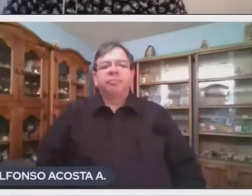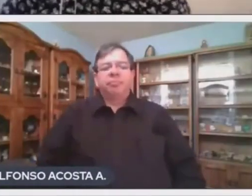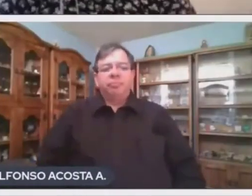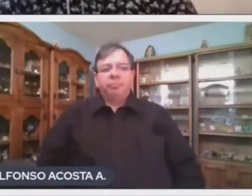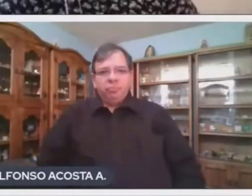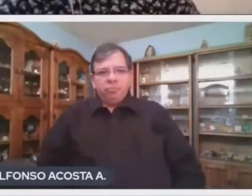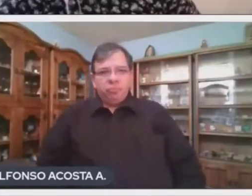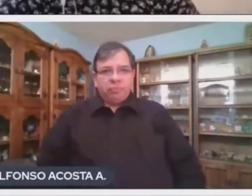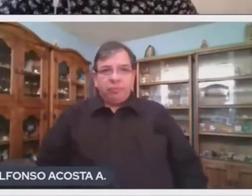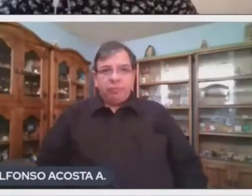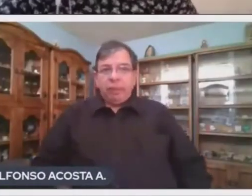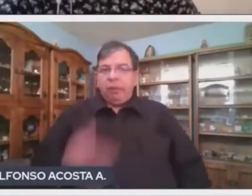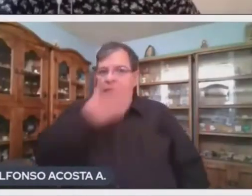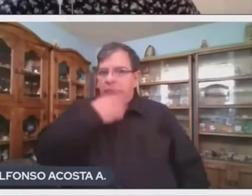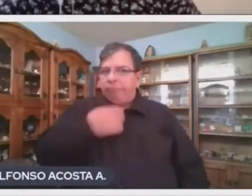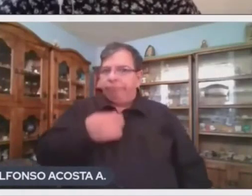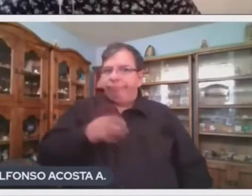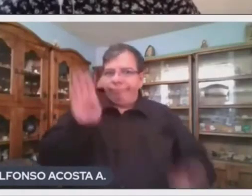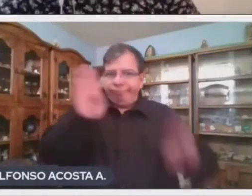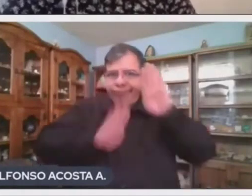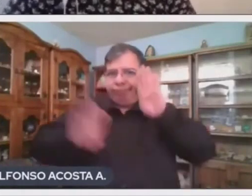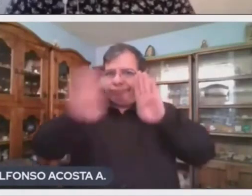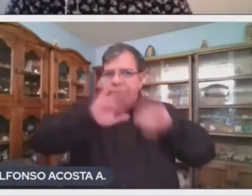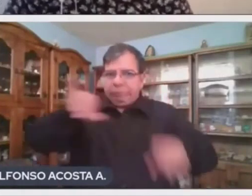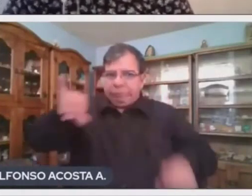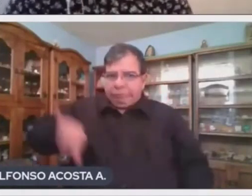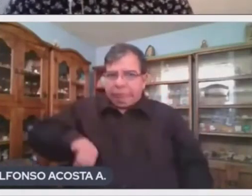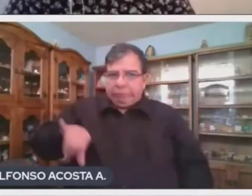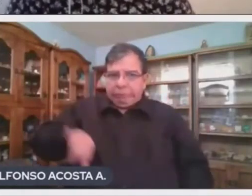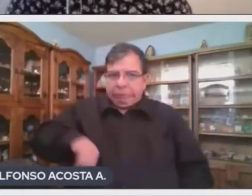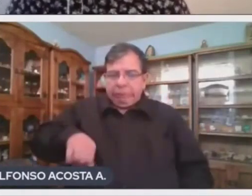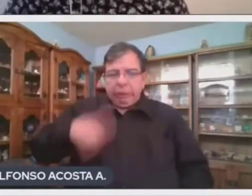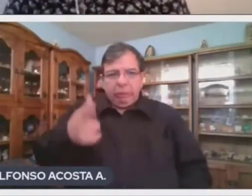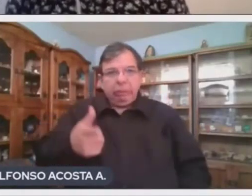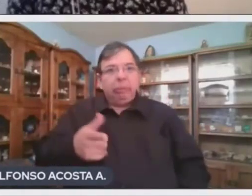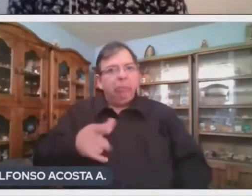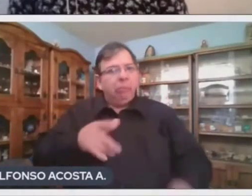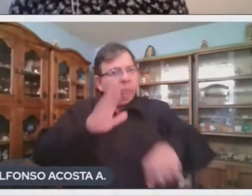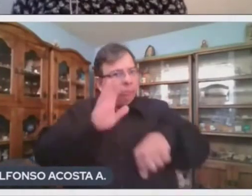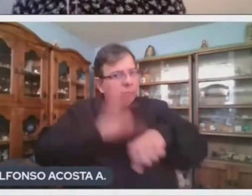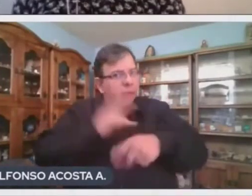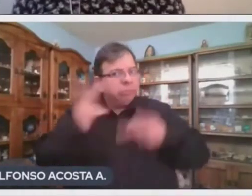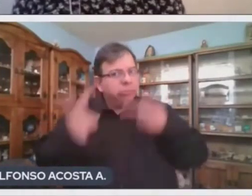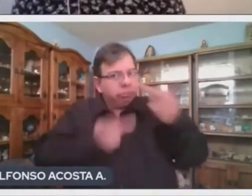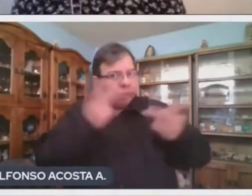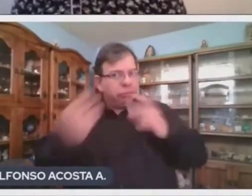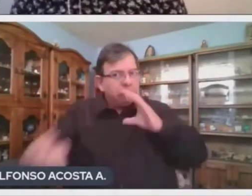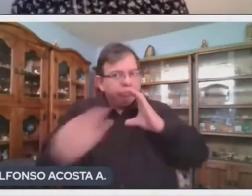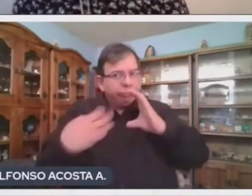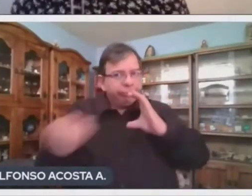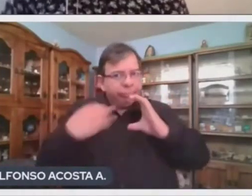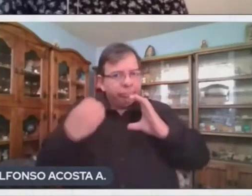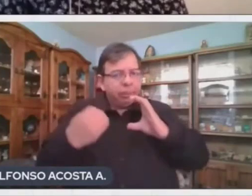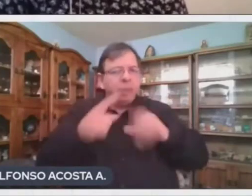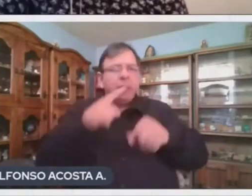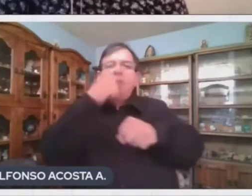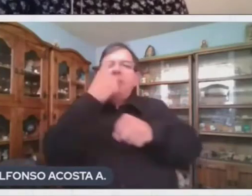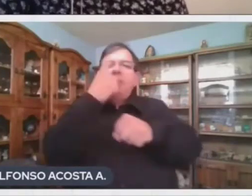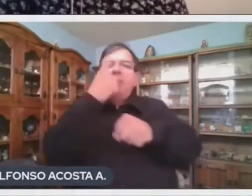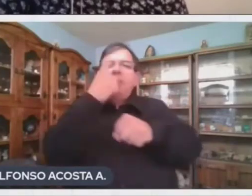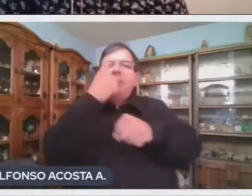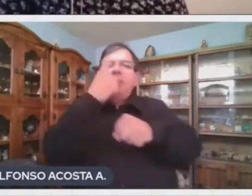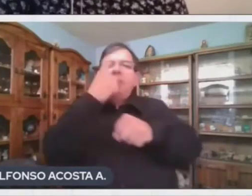Es muy interesante la biología. Tan interesante que seguimos recibiendo muchas preguntas. Pero primero vamos